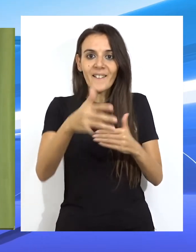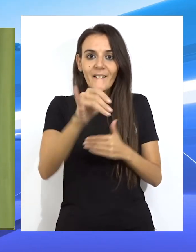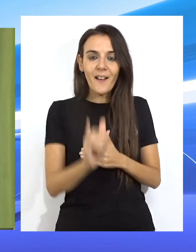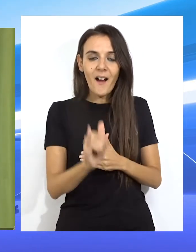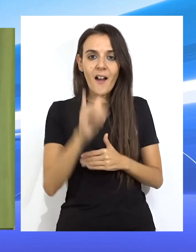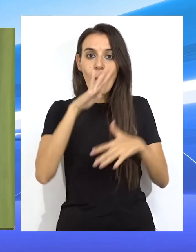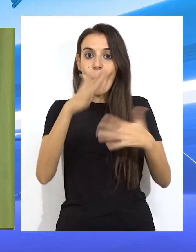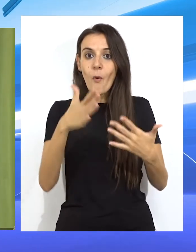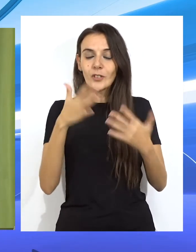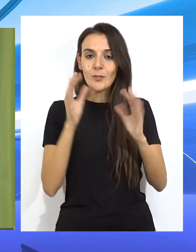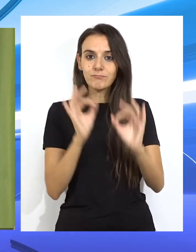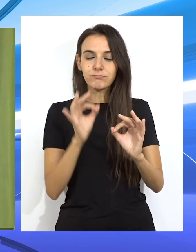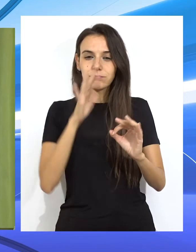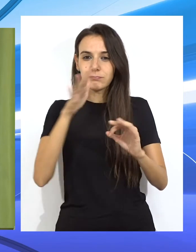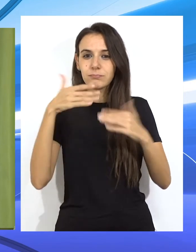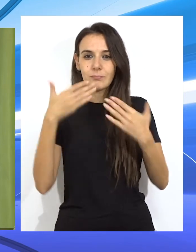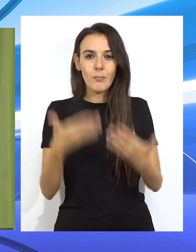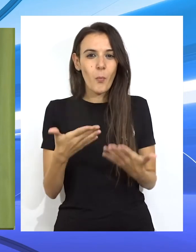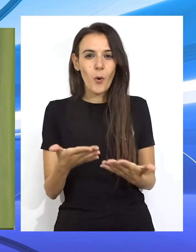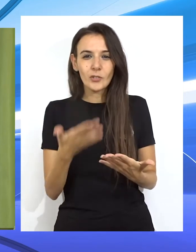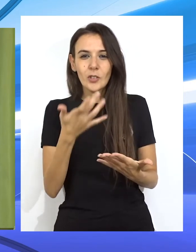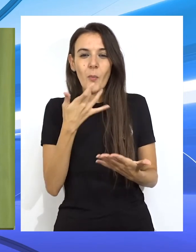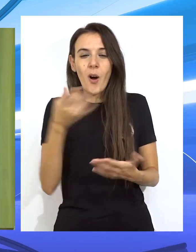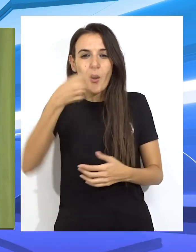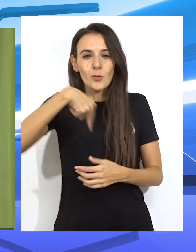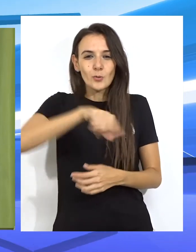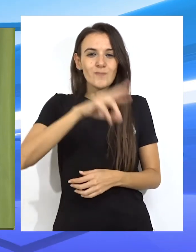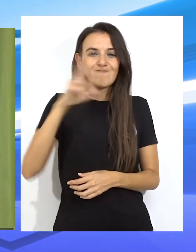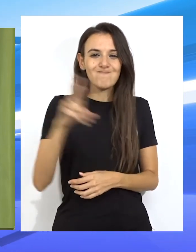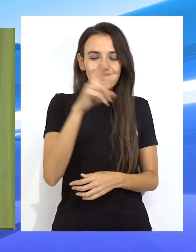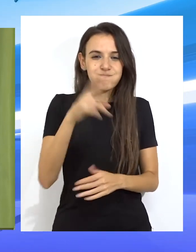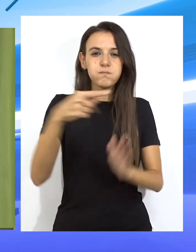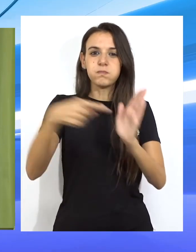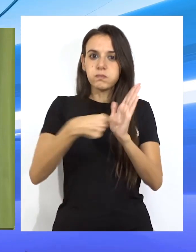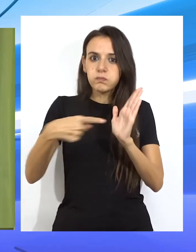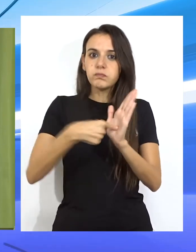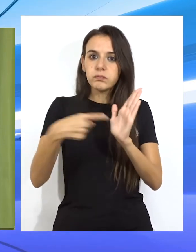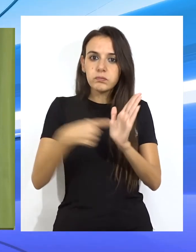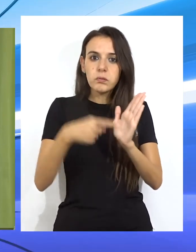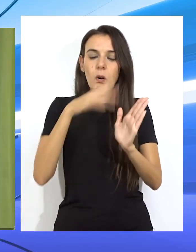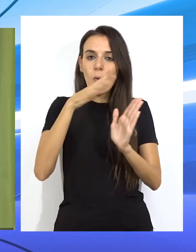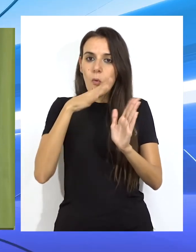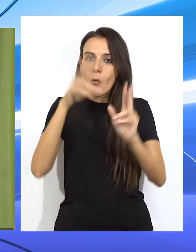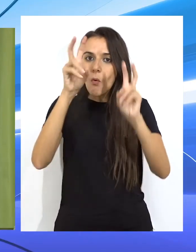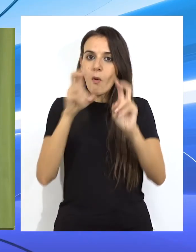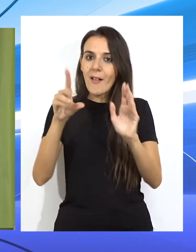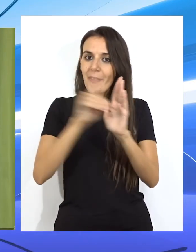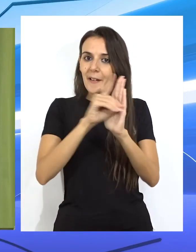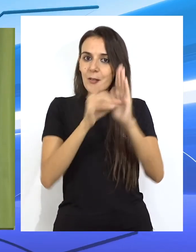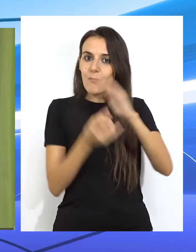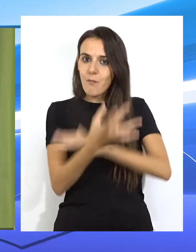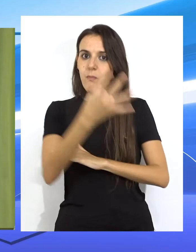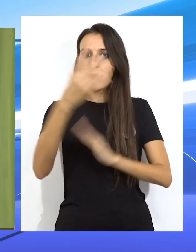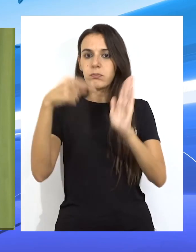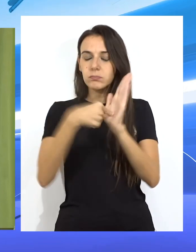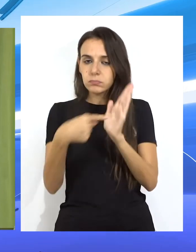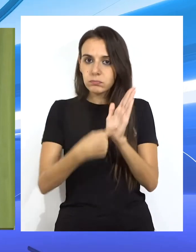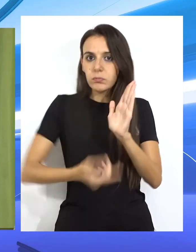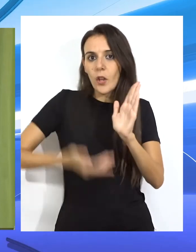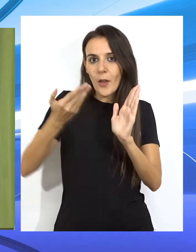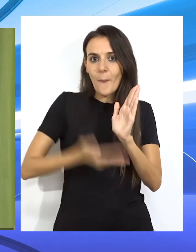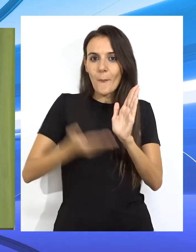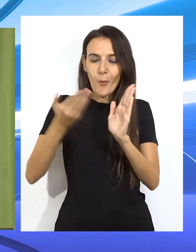por eso hay que insistir, por eso la idoneidad del decreto, por eso